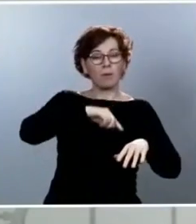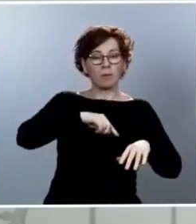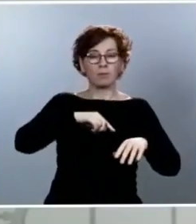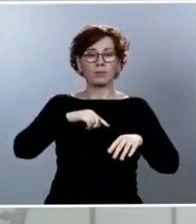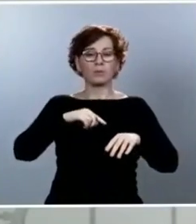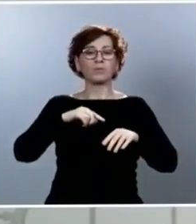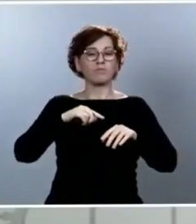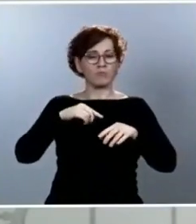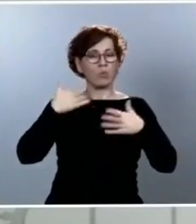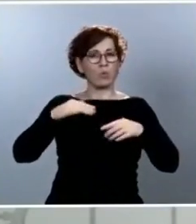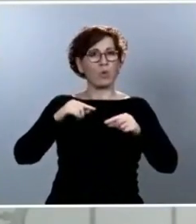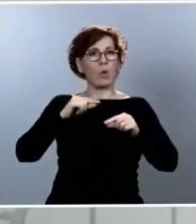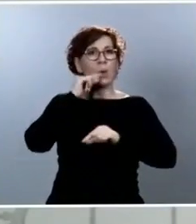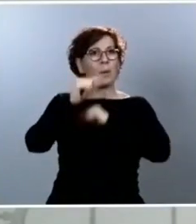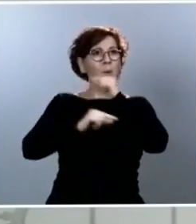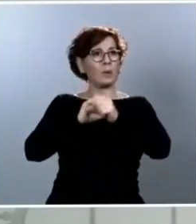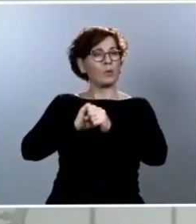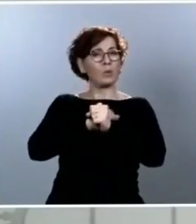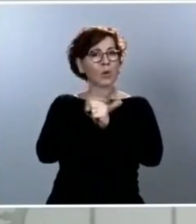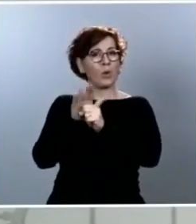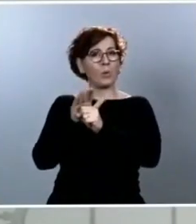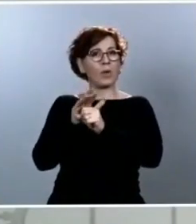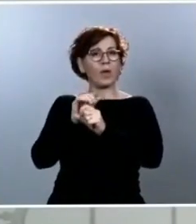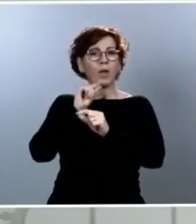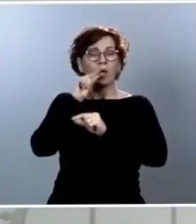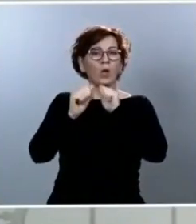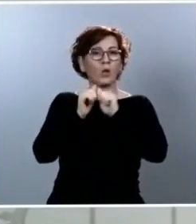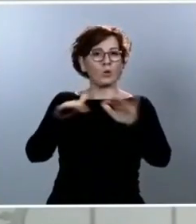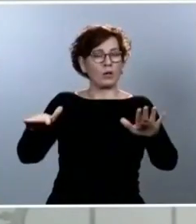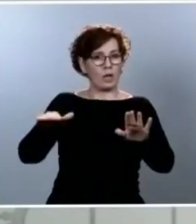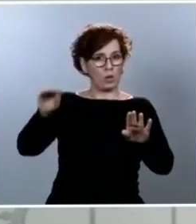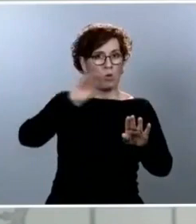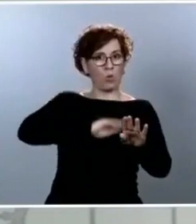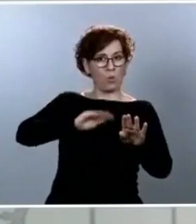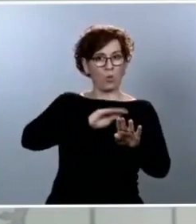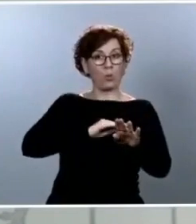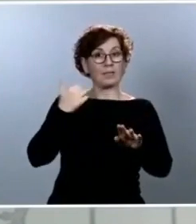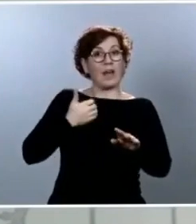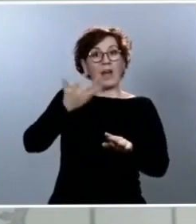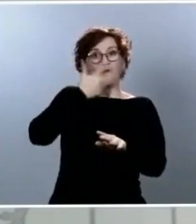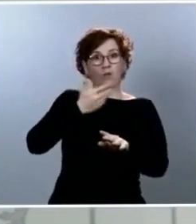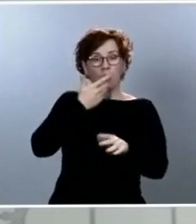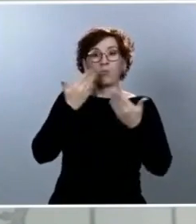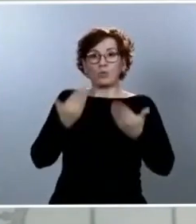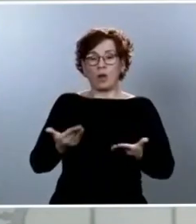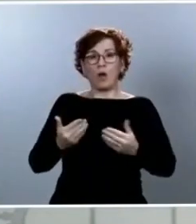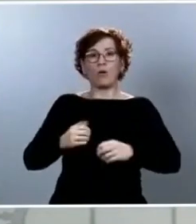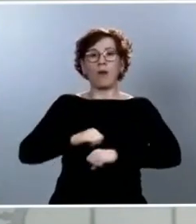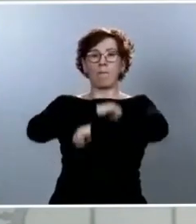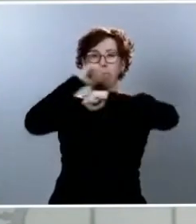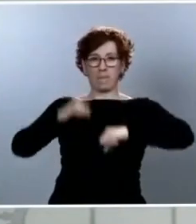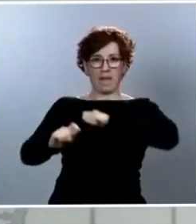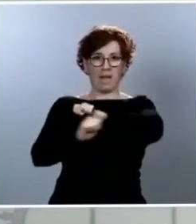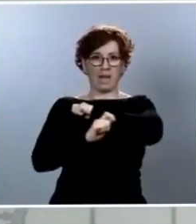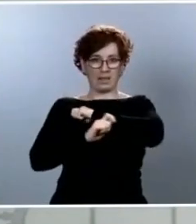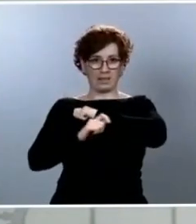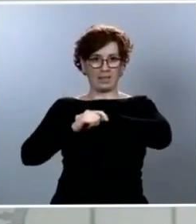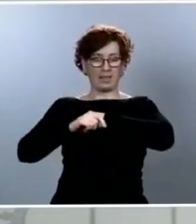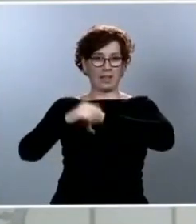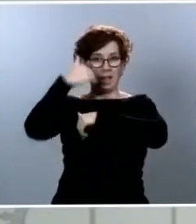este virus, reforcemos esas estrategias sanitarias. ¿Cuáles son esas estrategias sanitarias? Pues, en primer lugar, la asistencia sanitaria reforzada.